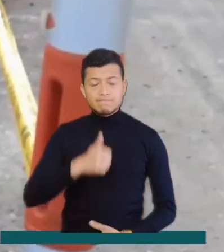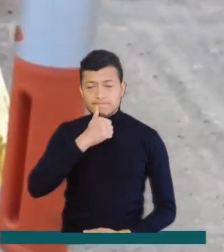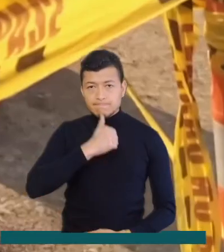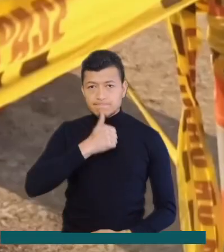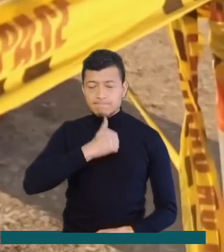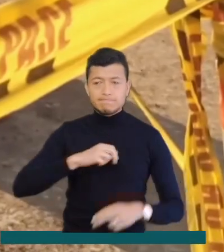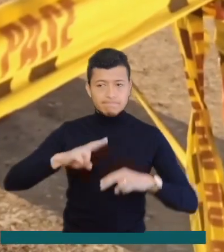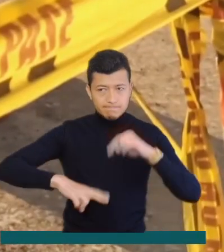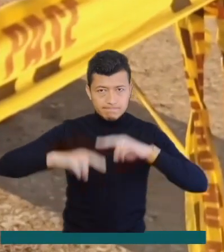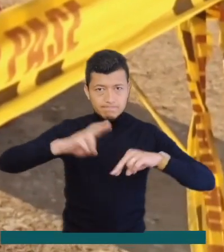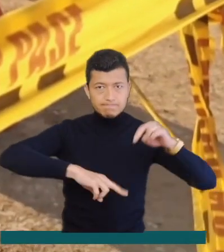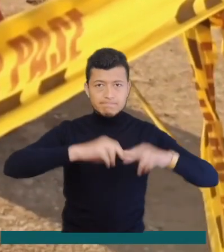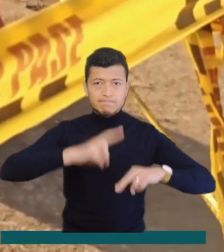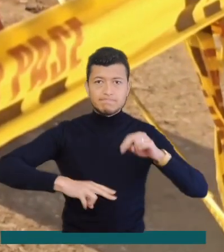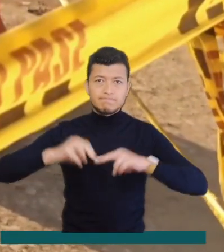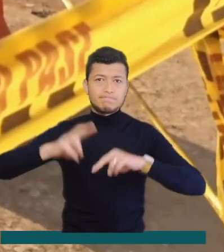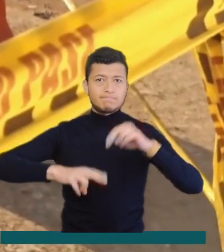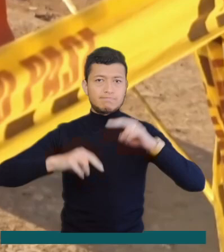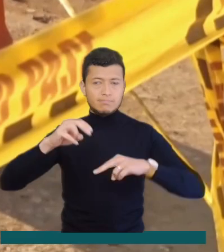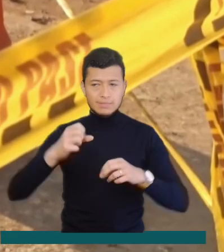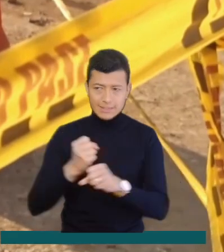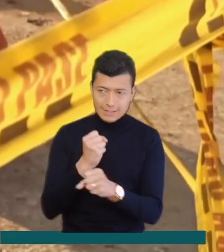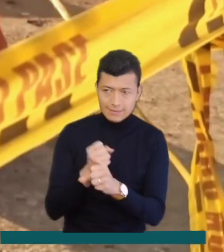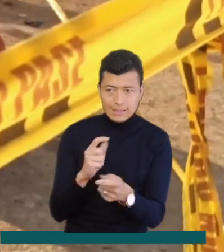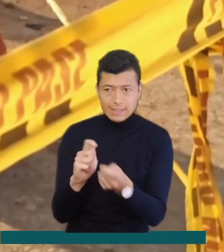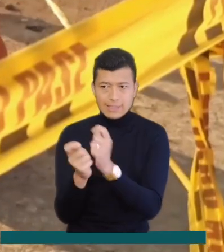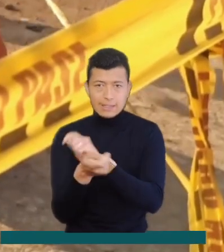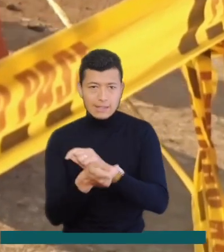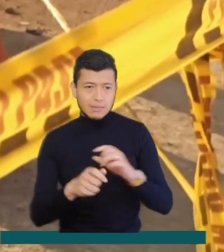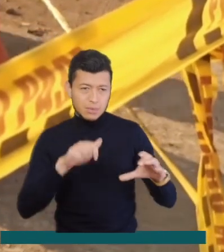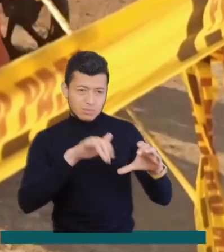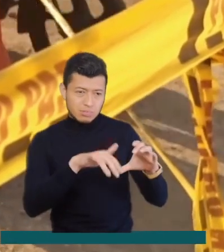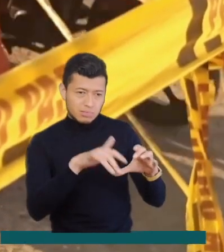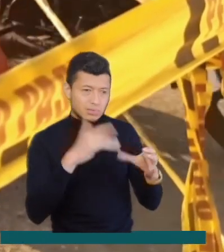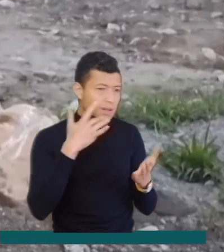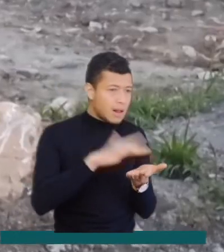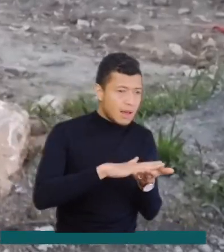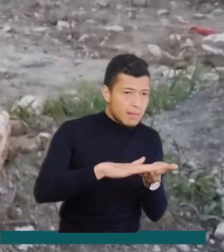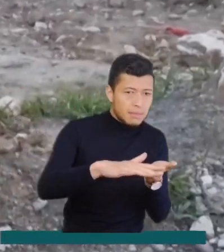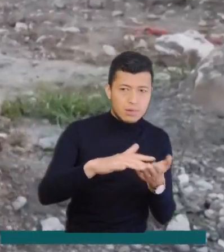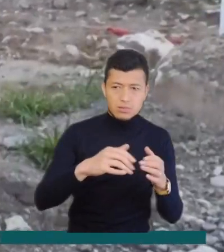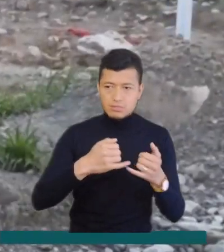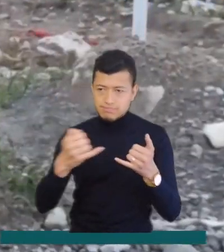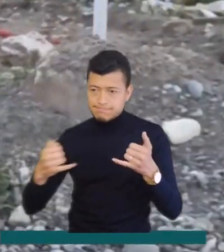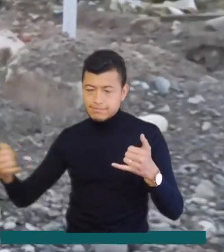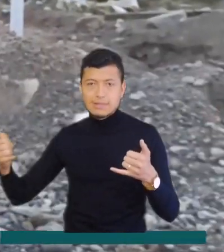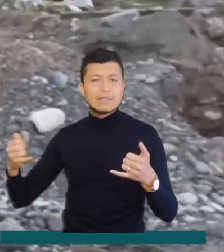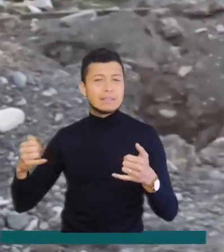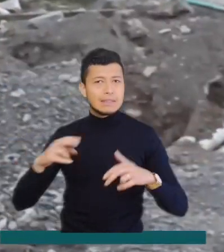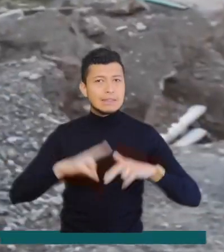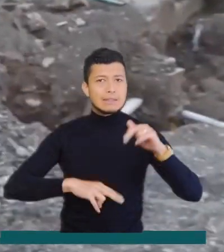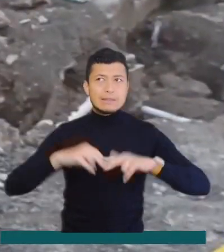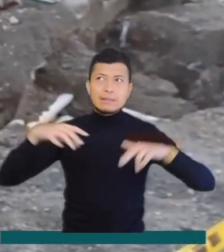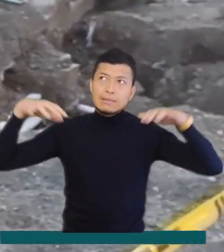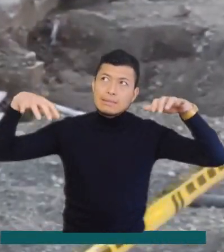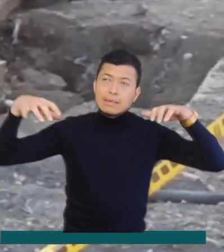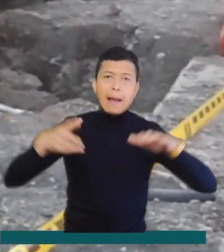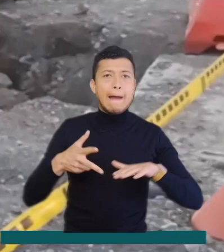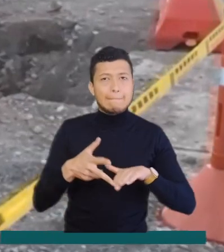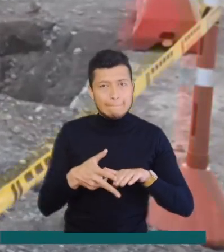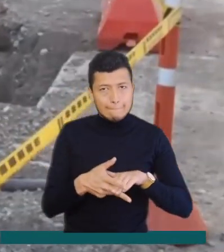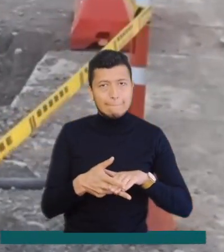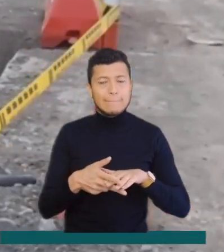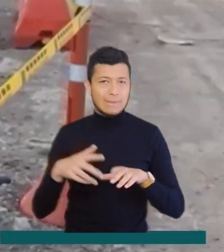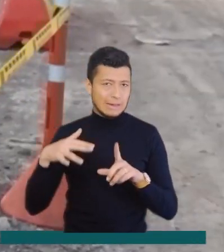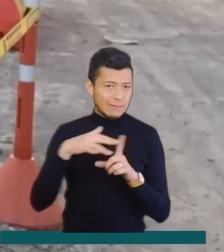Paciencia por las obras. Mientras se trabaja en el cambio del alcantarillado en Mocoa, Putumayo, la intensidad de las lluvias hace que las obras se detengan,